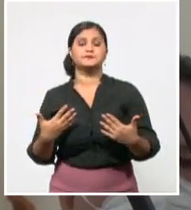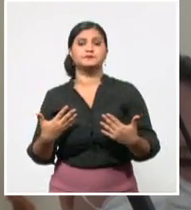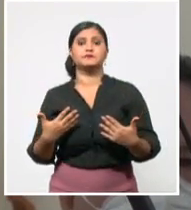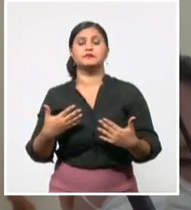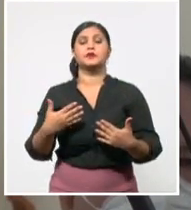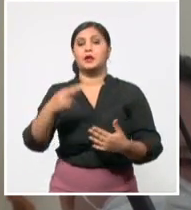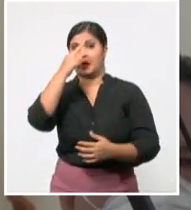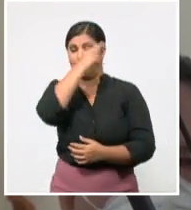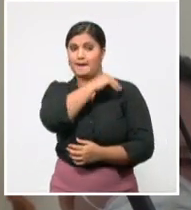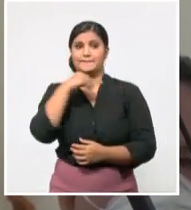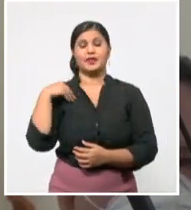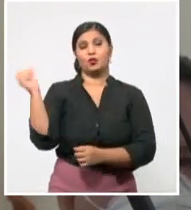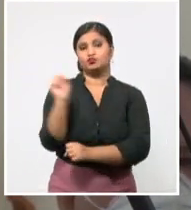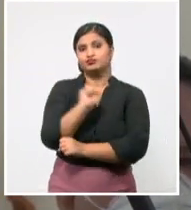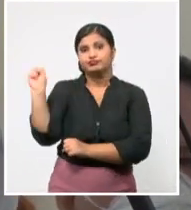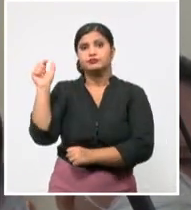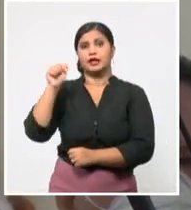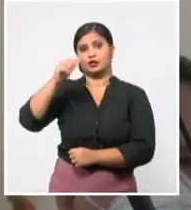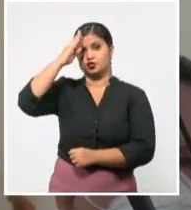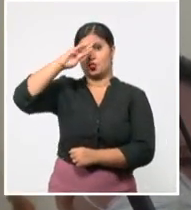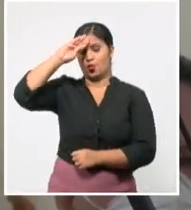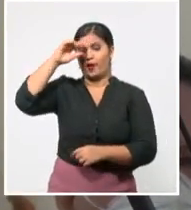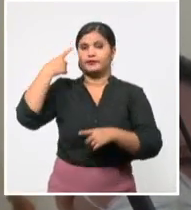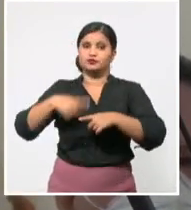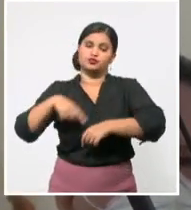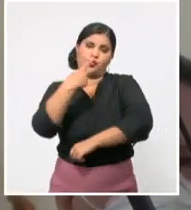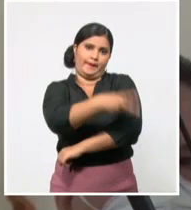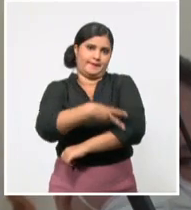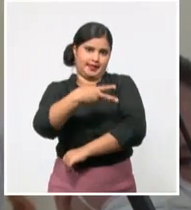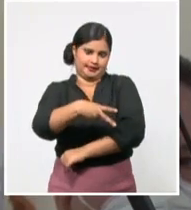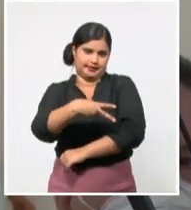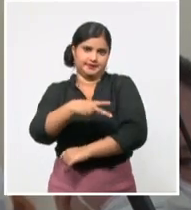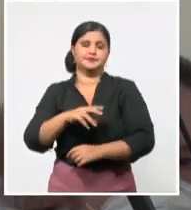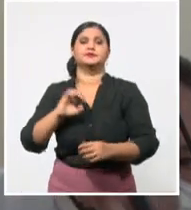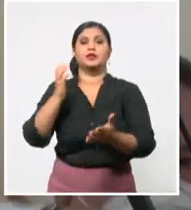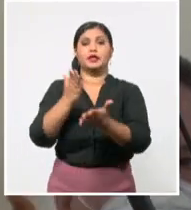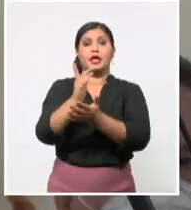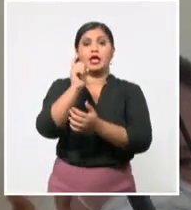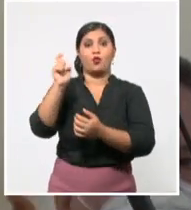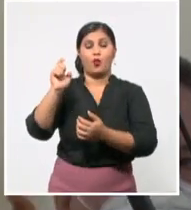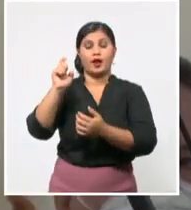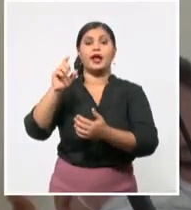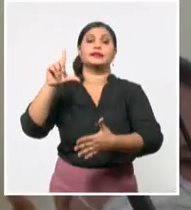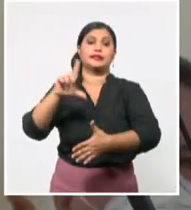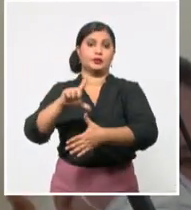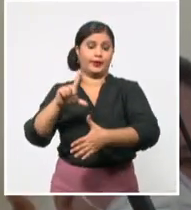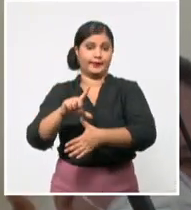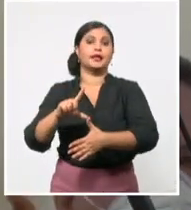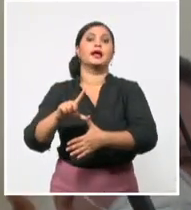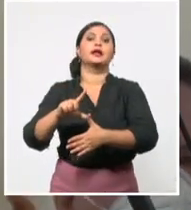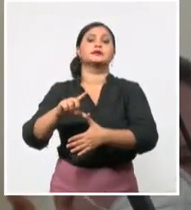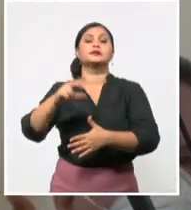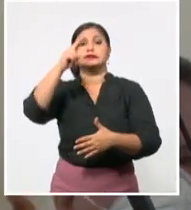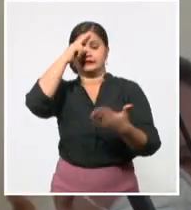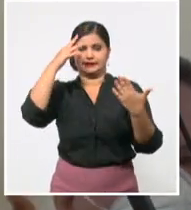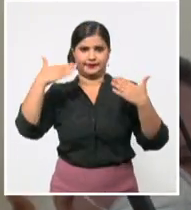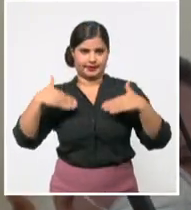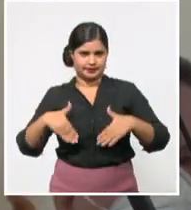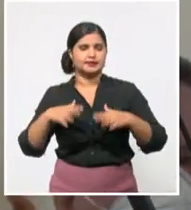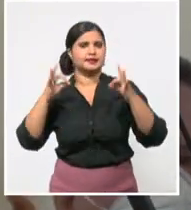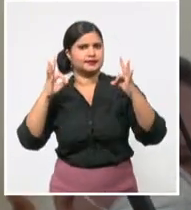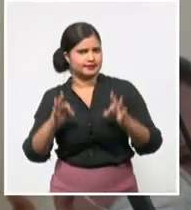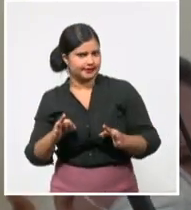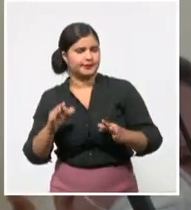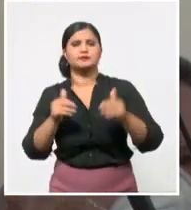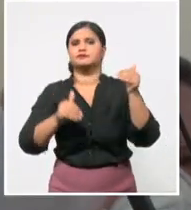graduados aquí, que están hoy en la primera línea de combate, en cada una de esas terapias intensivas, pero también